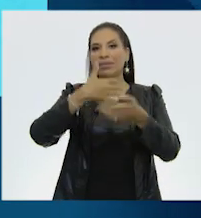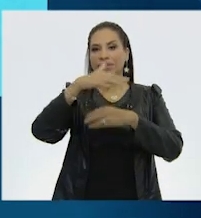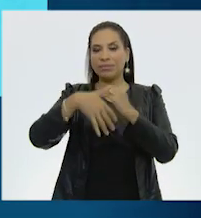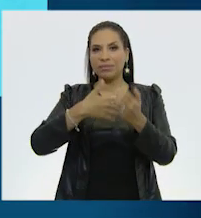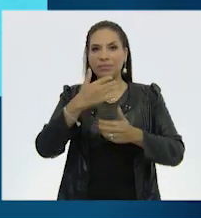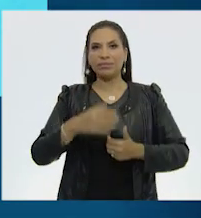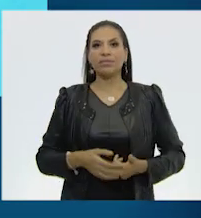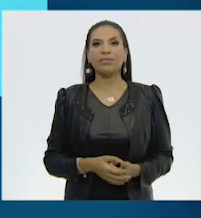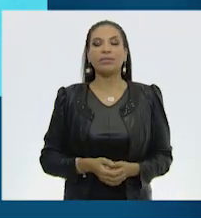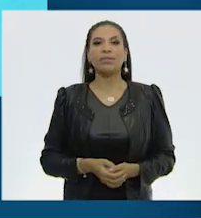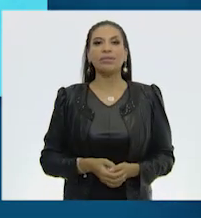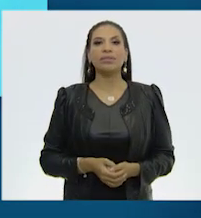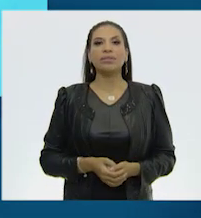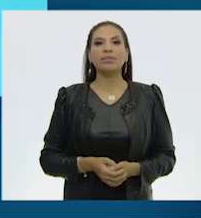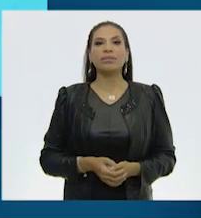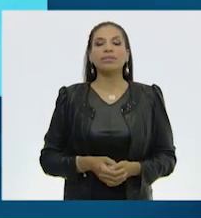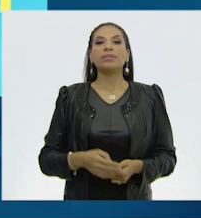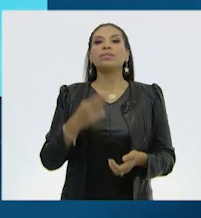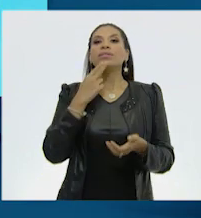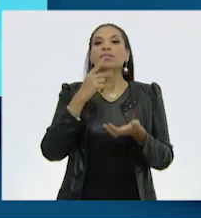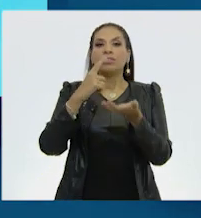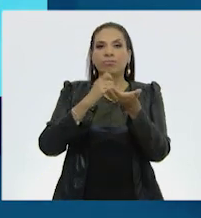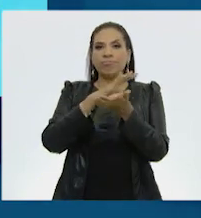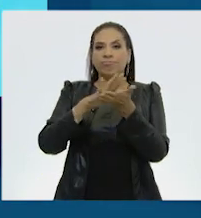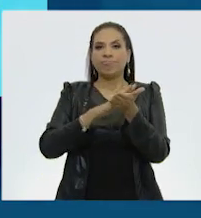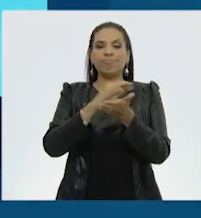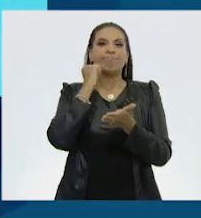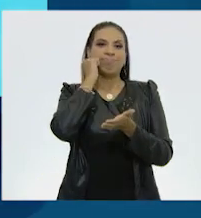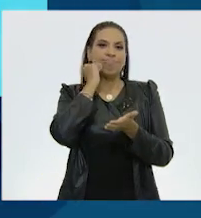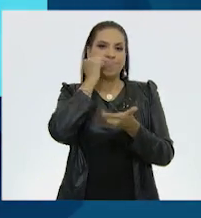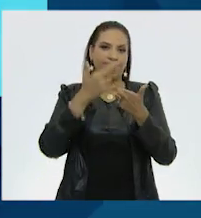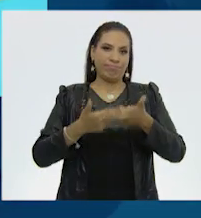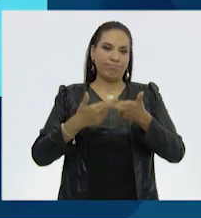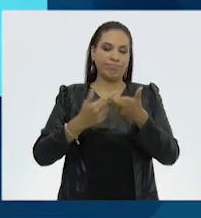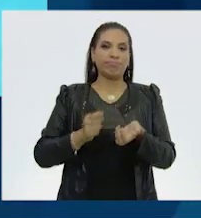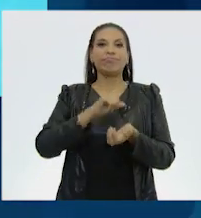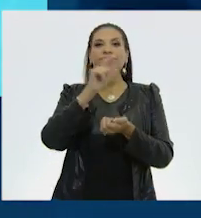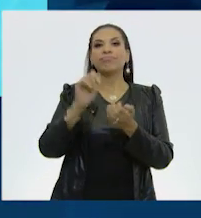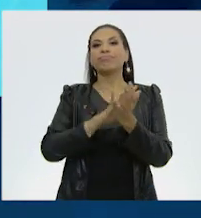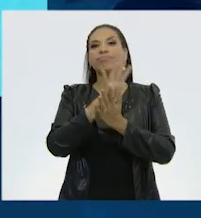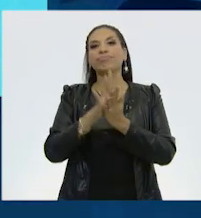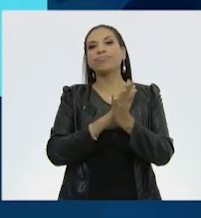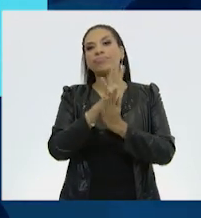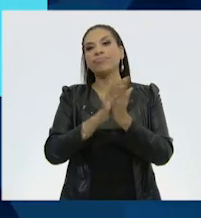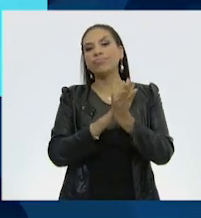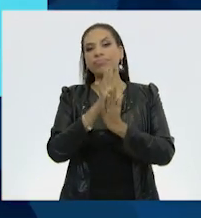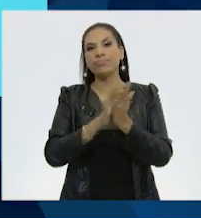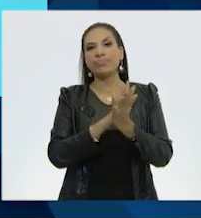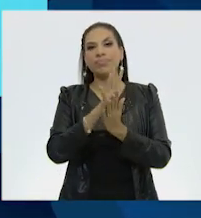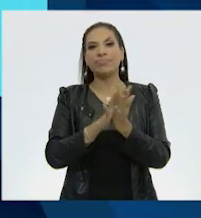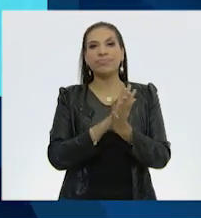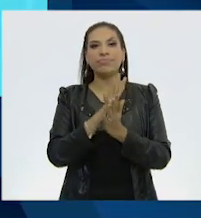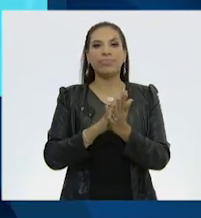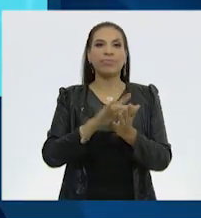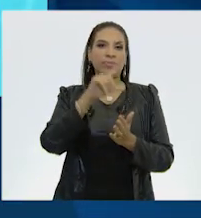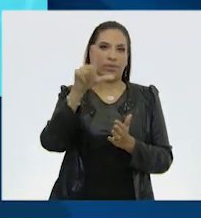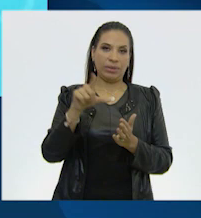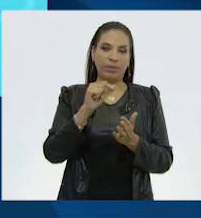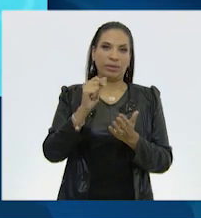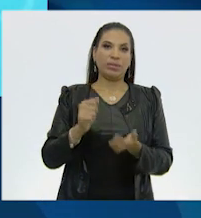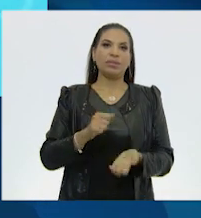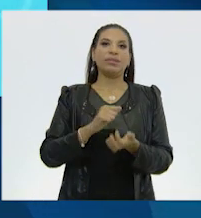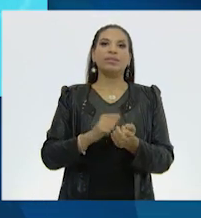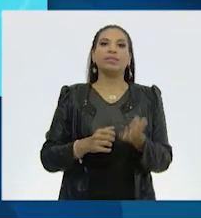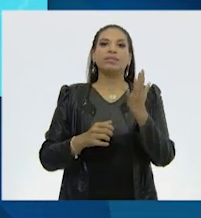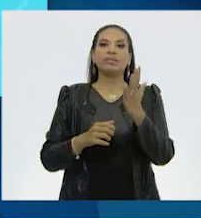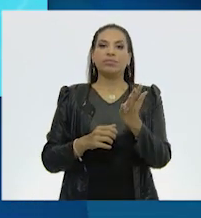tus manos. Usa suficiente jabón. Frota tus palmas una con la otra. Ahora, frota